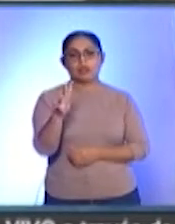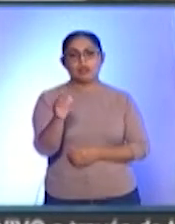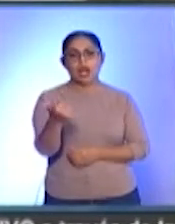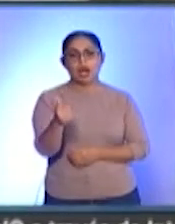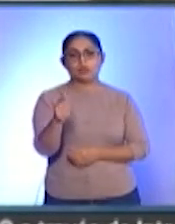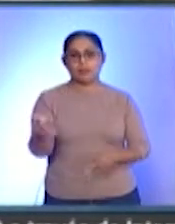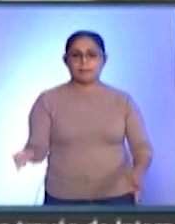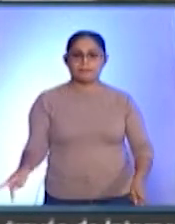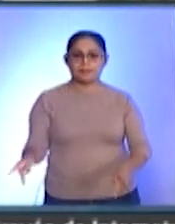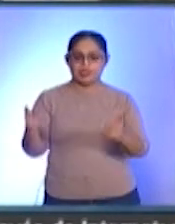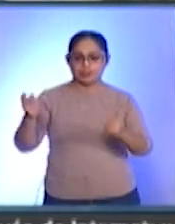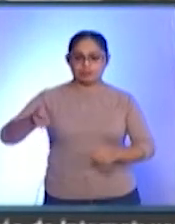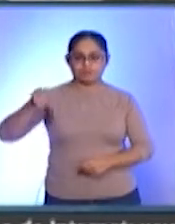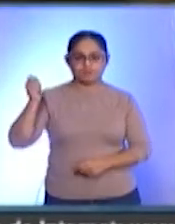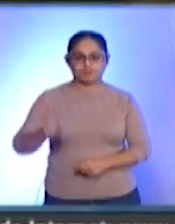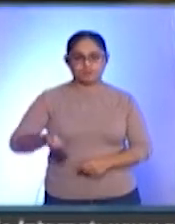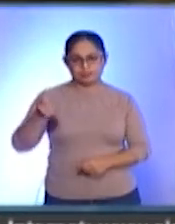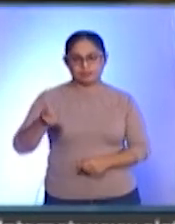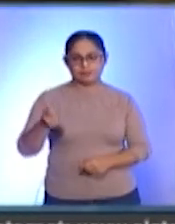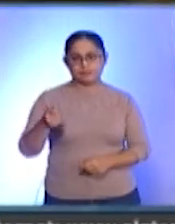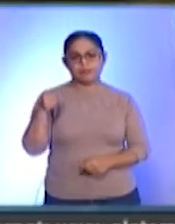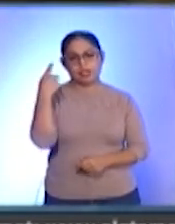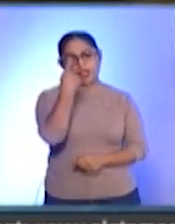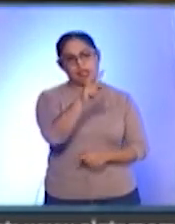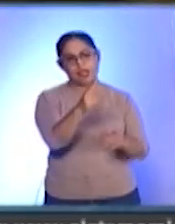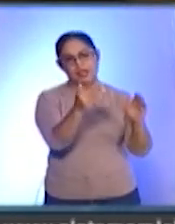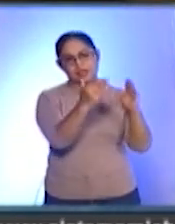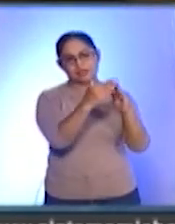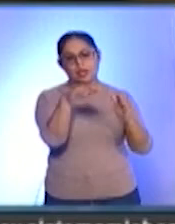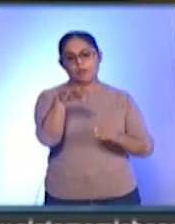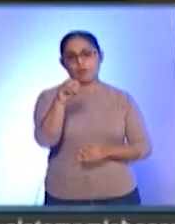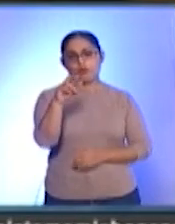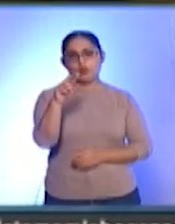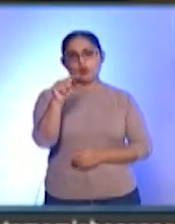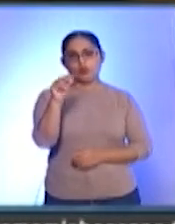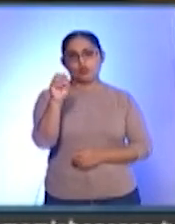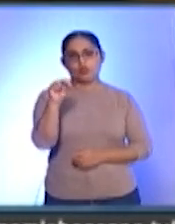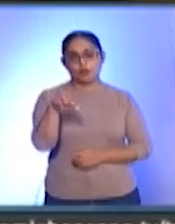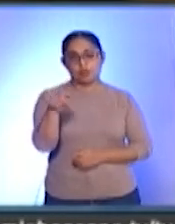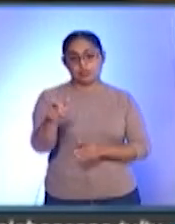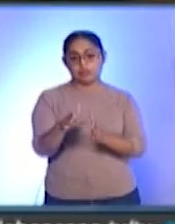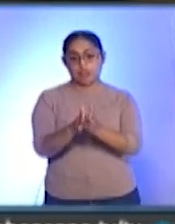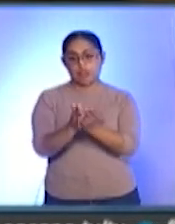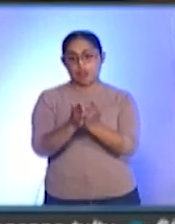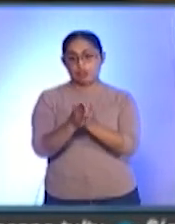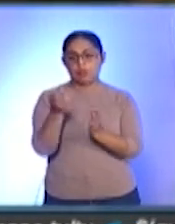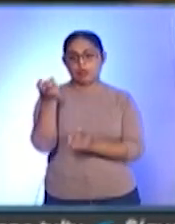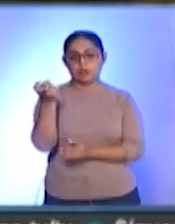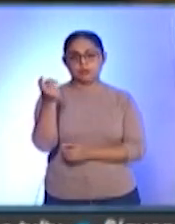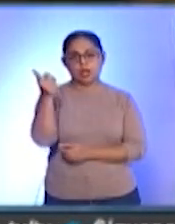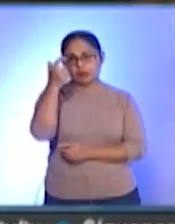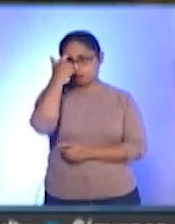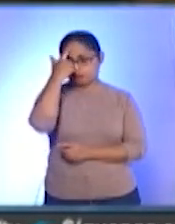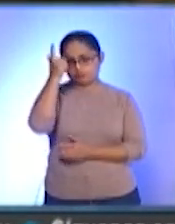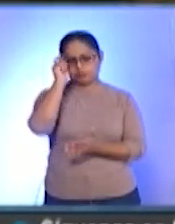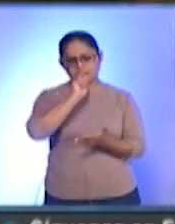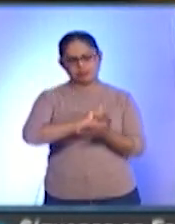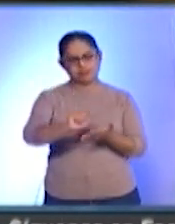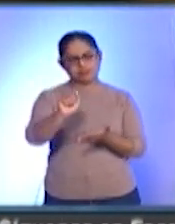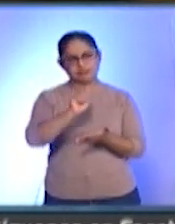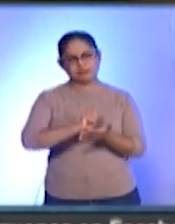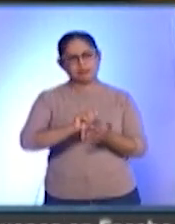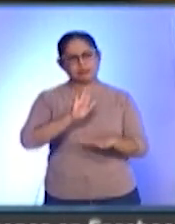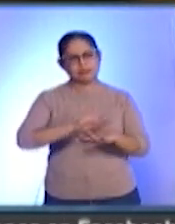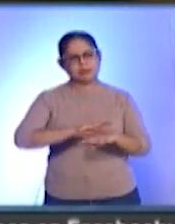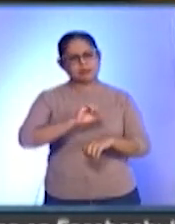postor por la Casa Morton. Según los especialistas, El Llano en Llamas es una obra escrita con brutal delicadeza de las